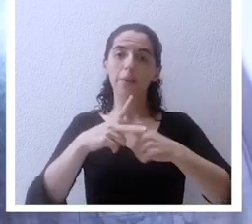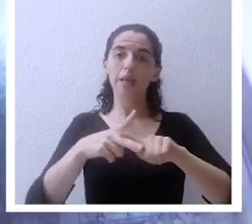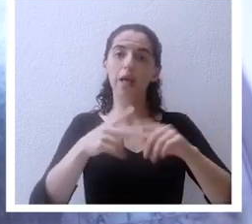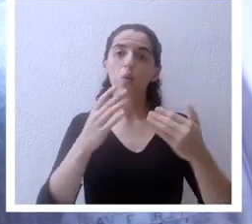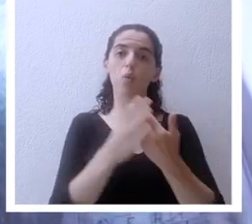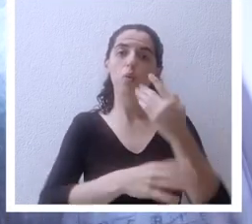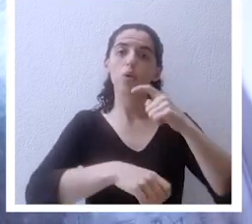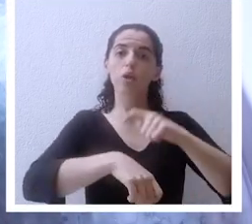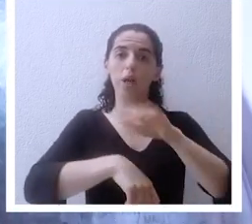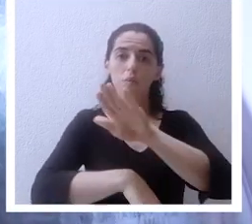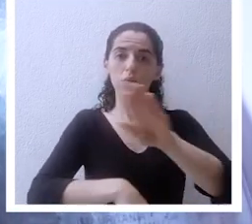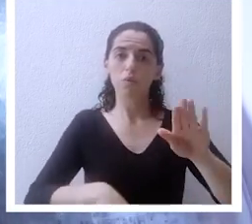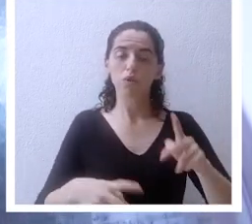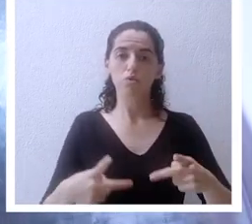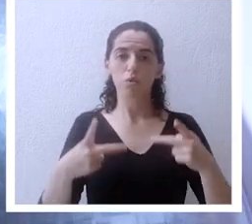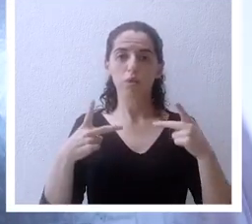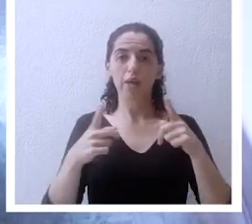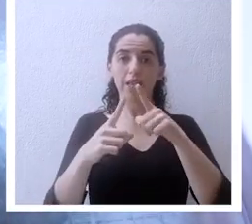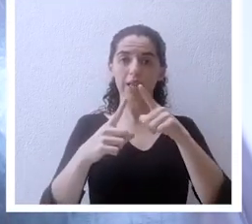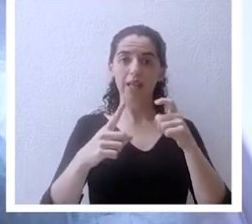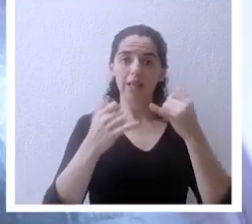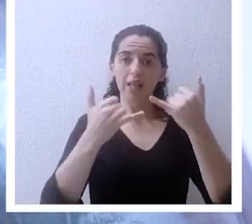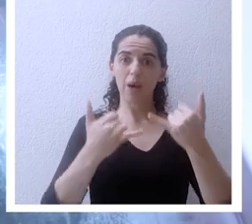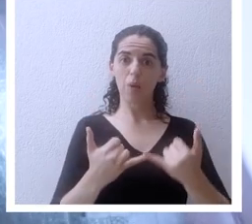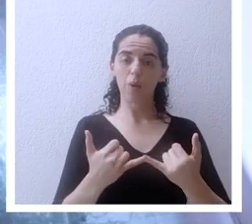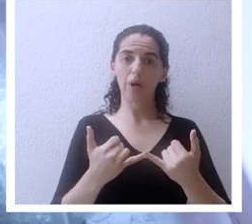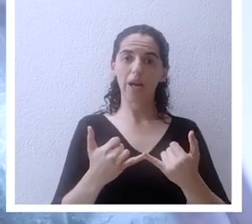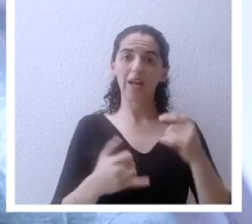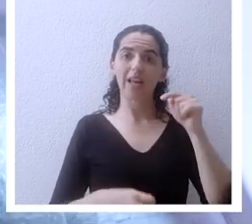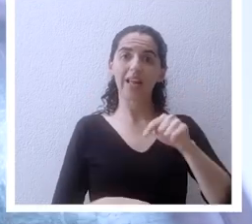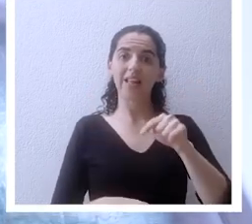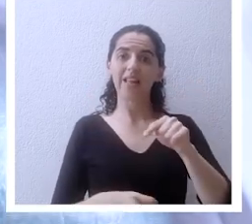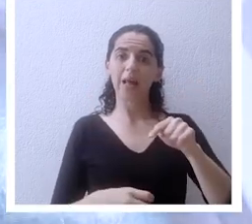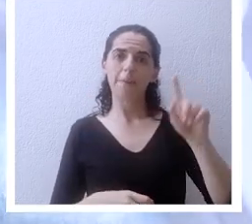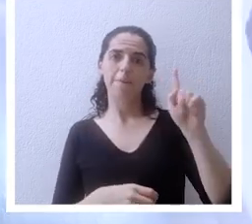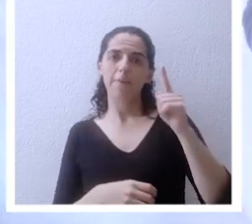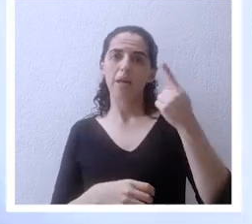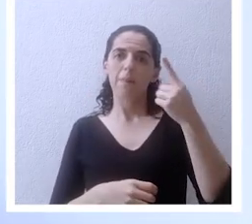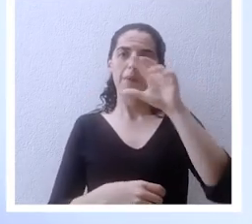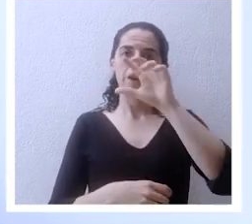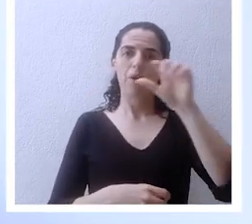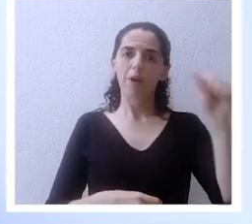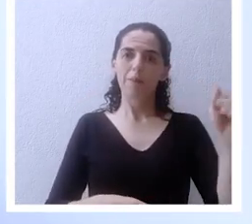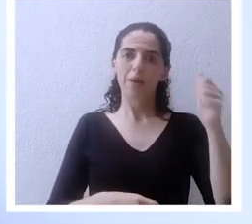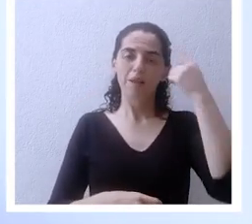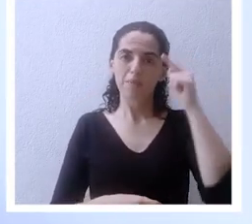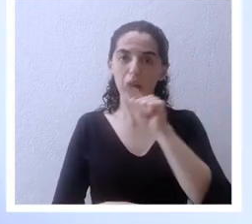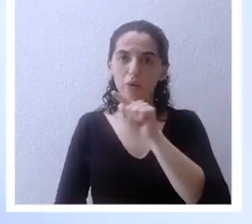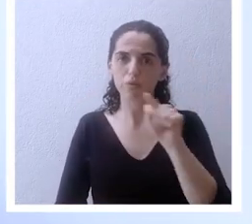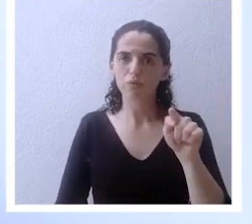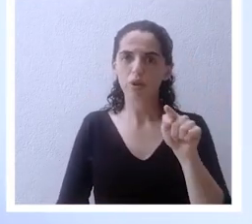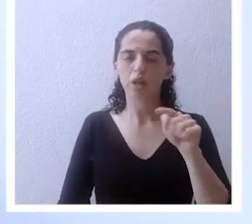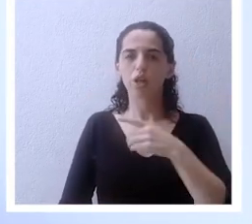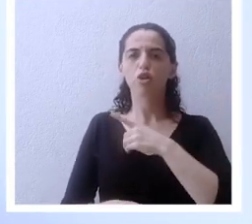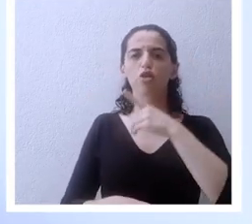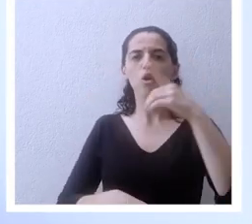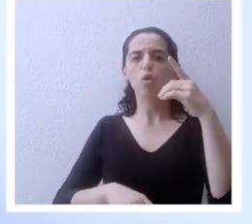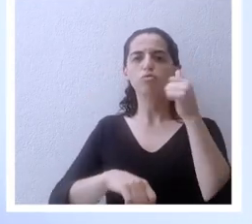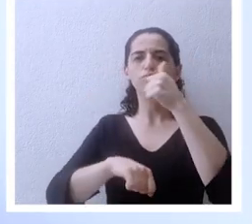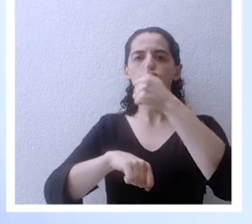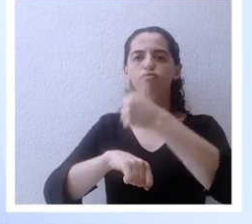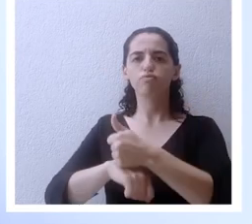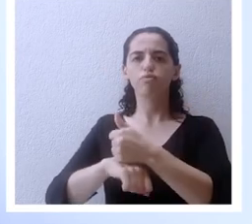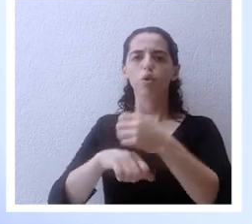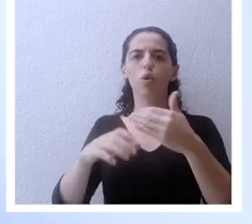decides creer a partir de ahora este será el primero de los meses del año para ustedes Dios está marcando